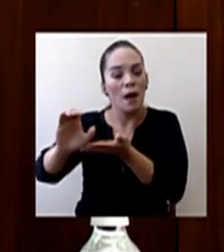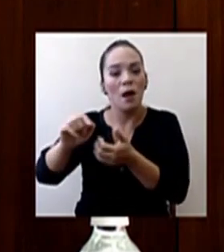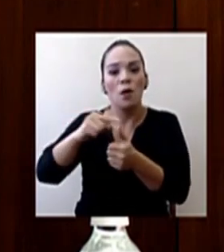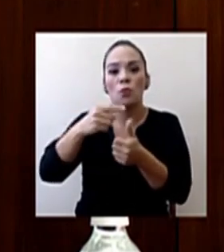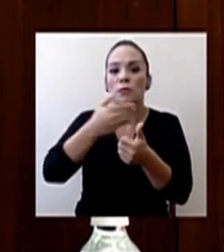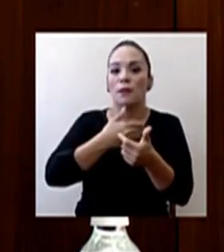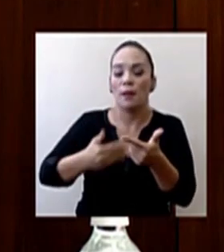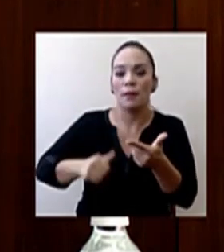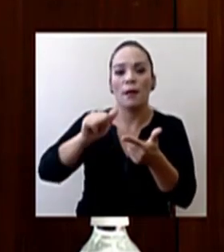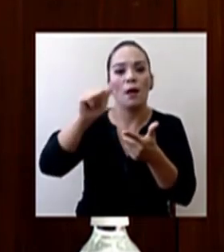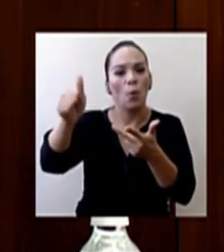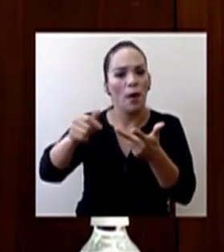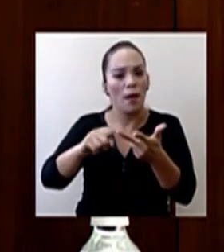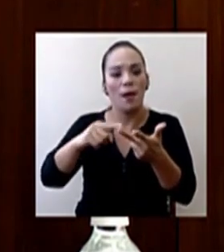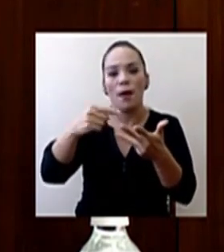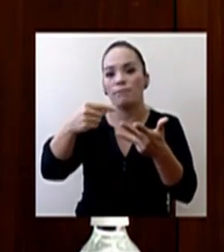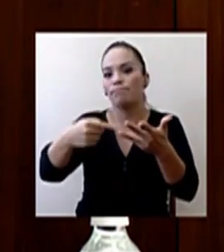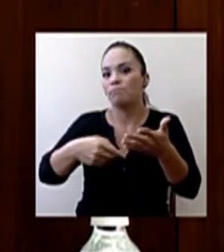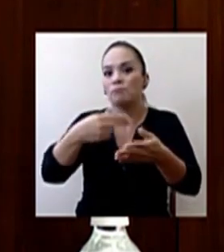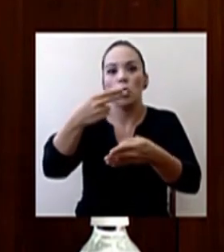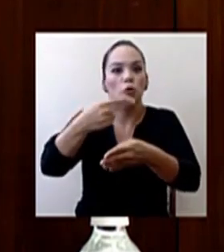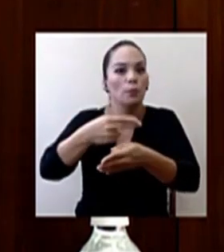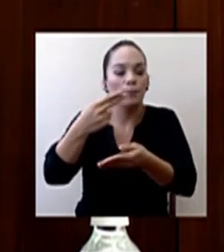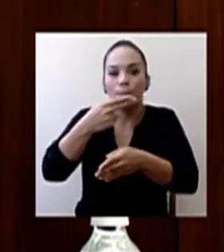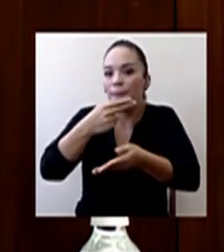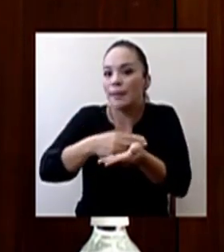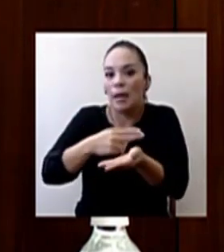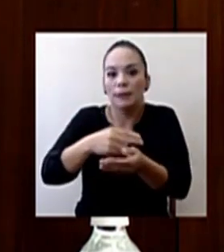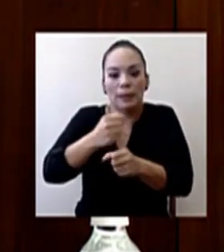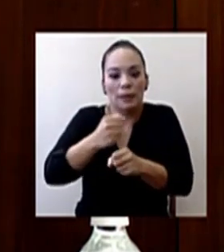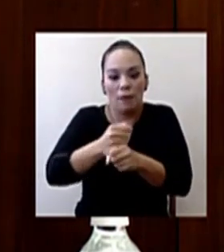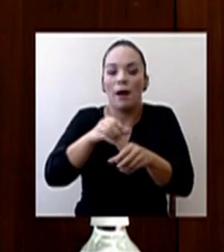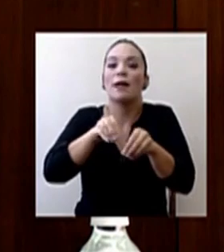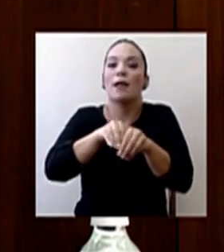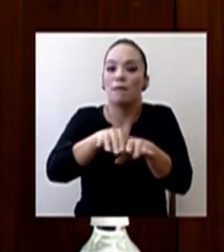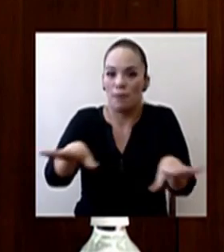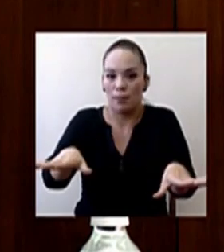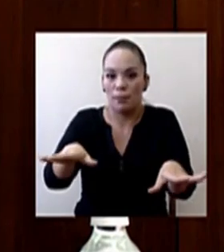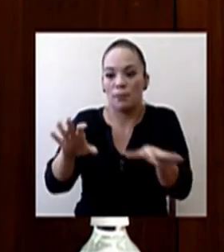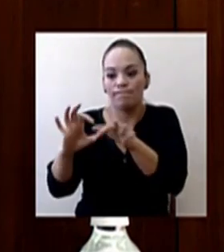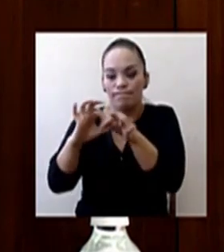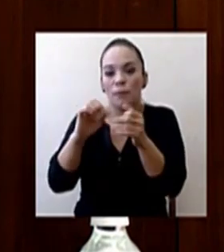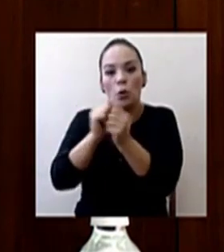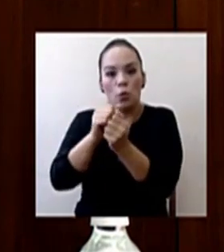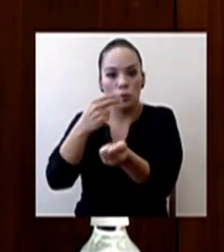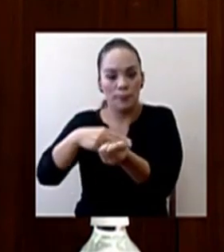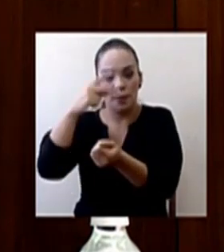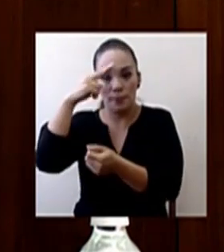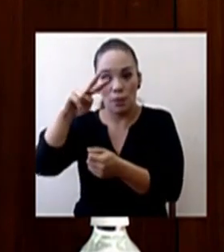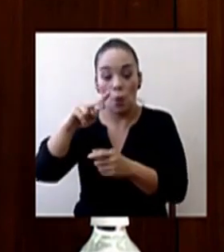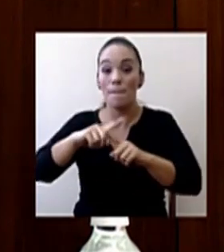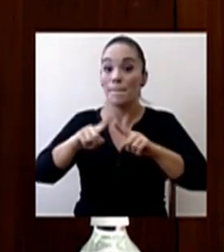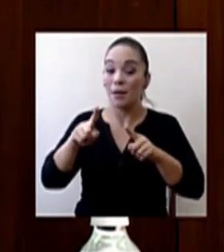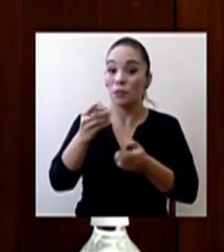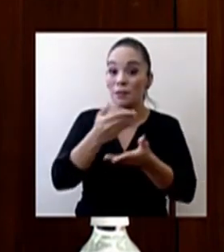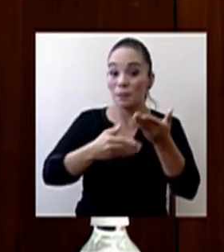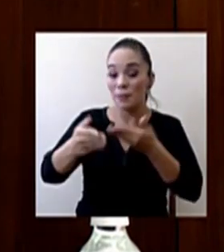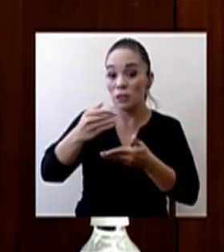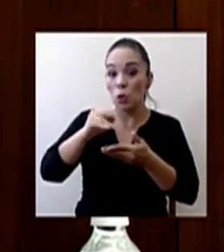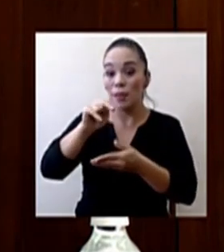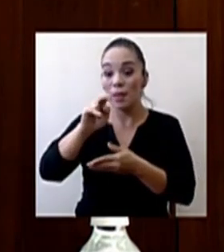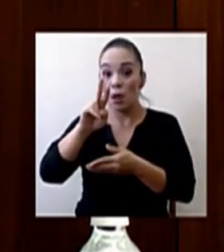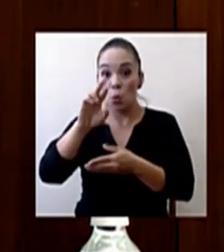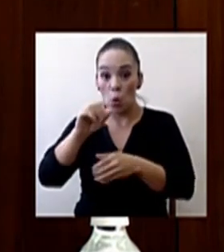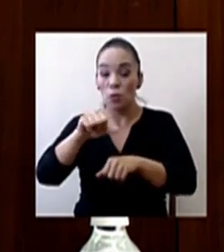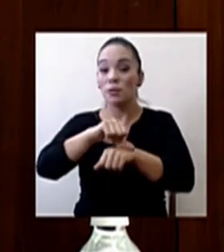Alajuela. Tenemos hospitales que normalmente trabajan en la red con el México. Pero el servicio de neurocirugía ha